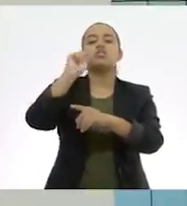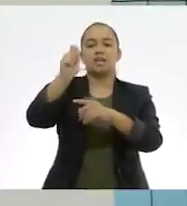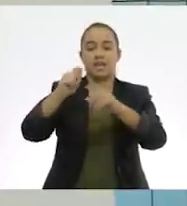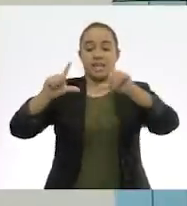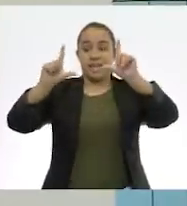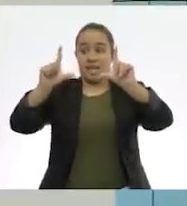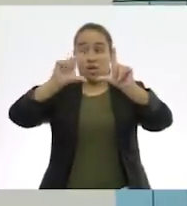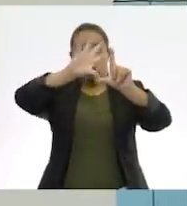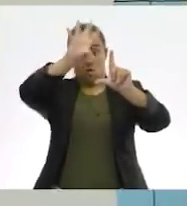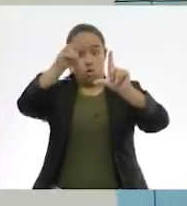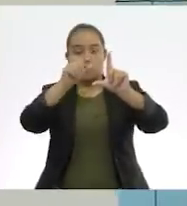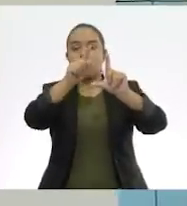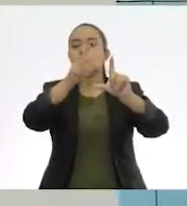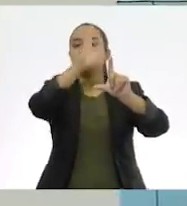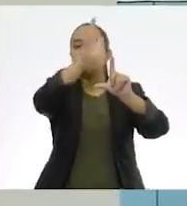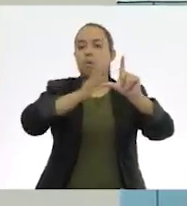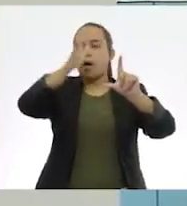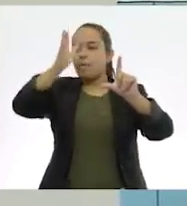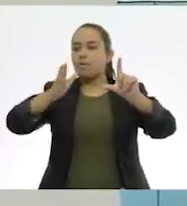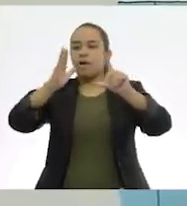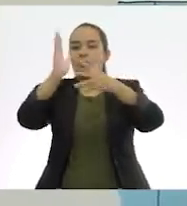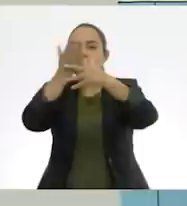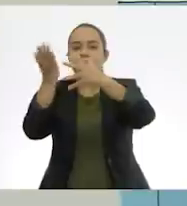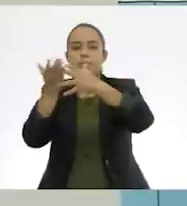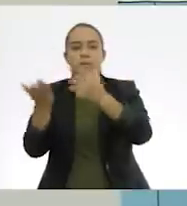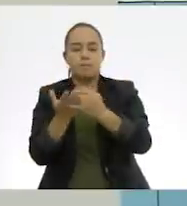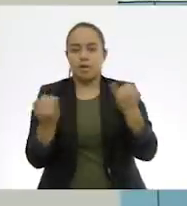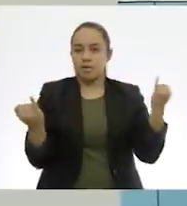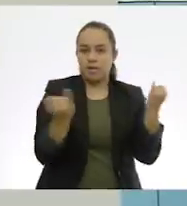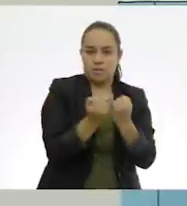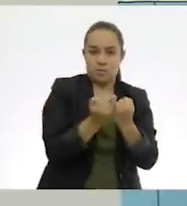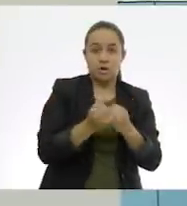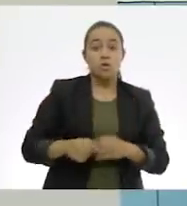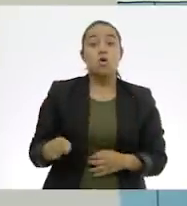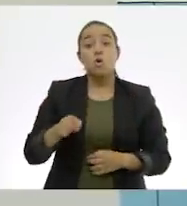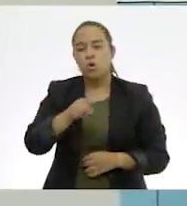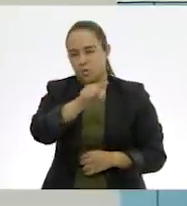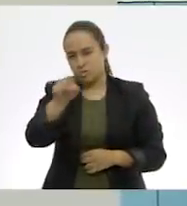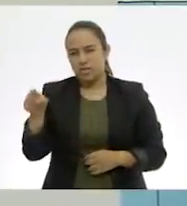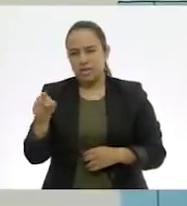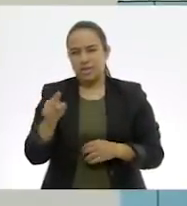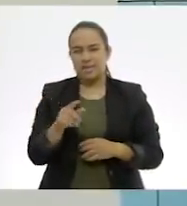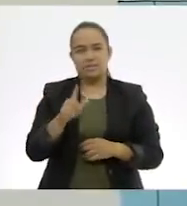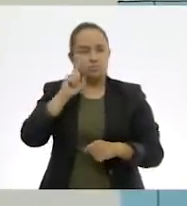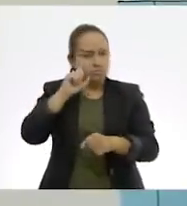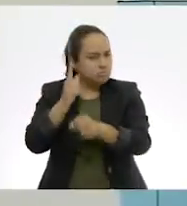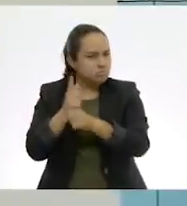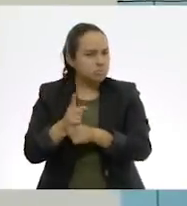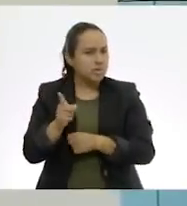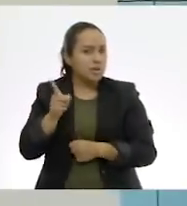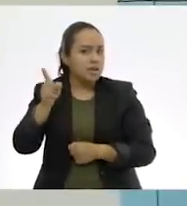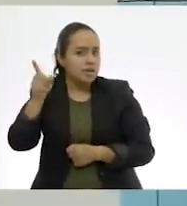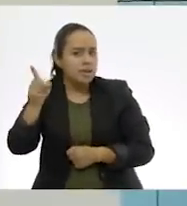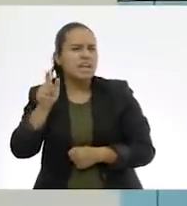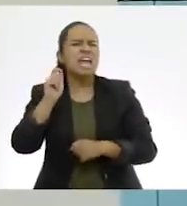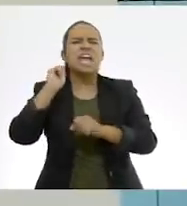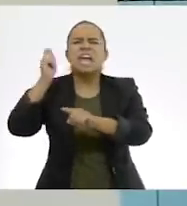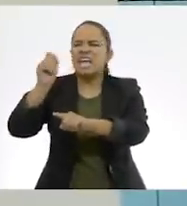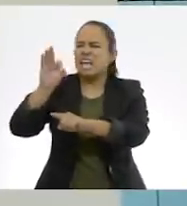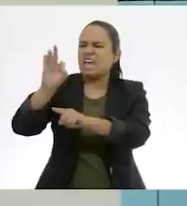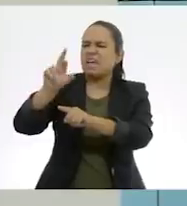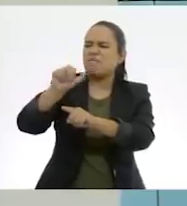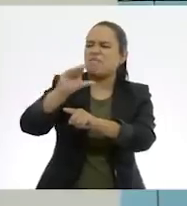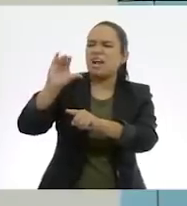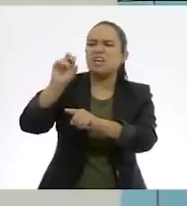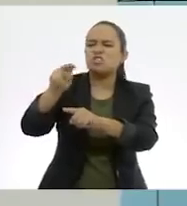dividir el entero en partes iguales. En casa, ya estarán dándose cuenta qué fracción es la que representa